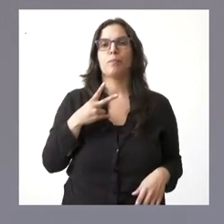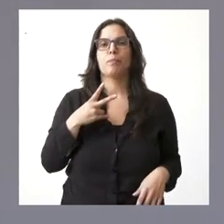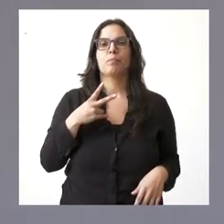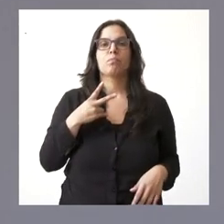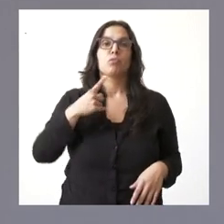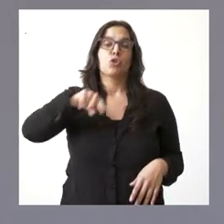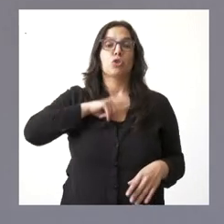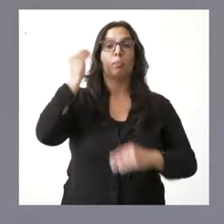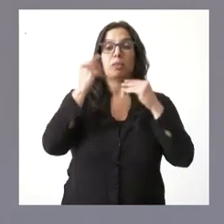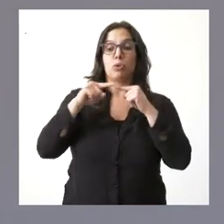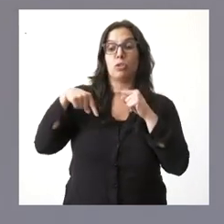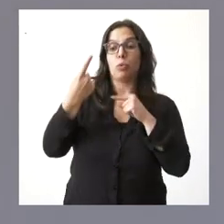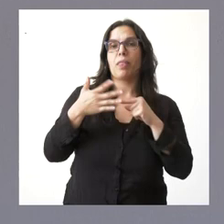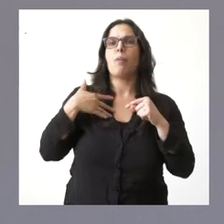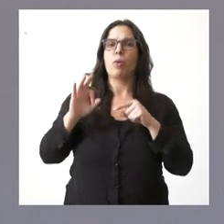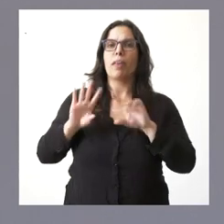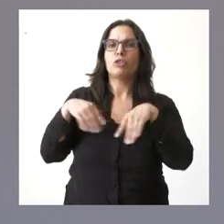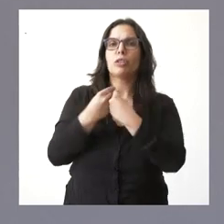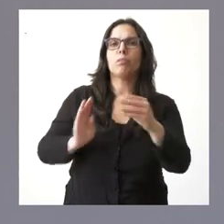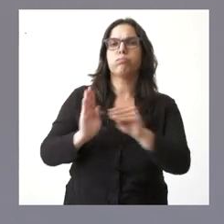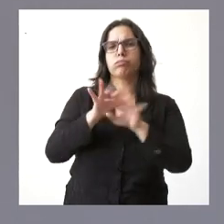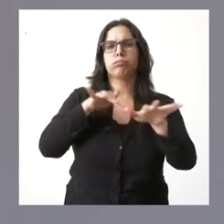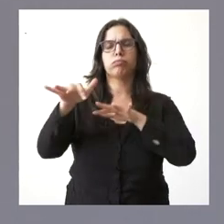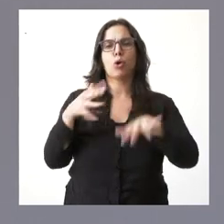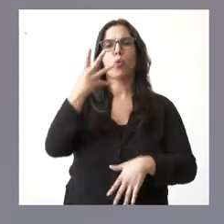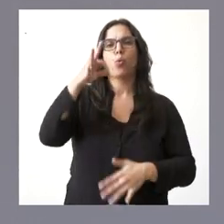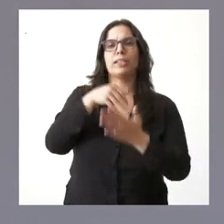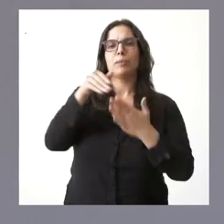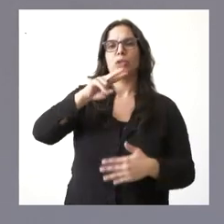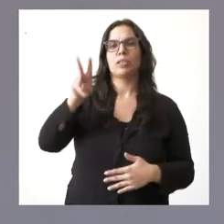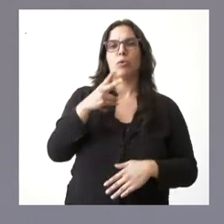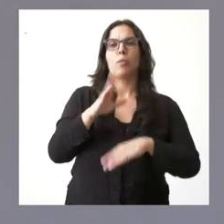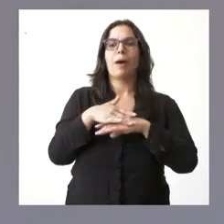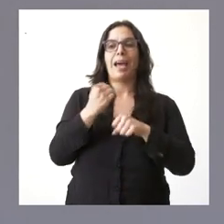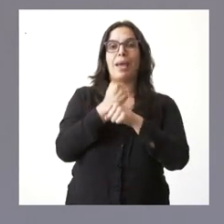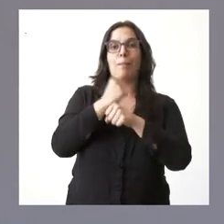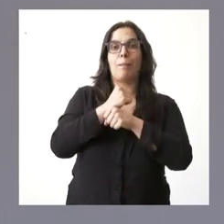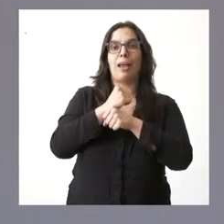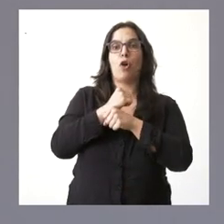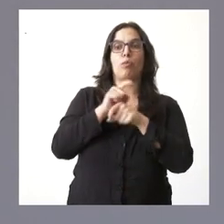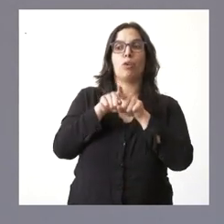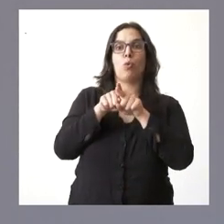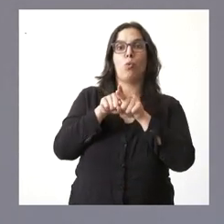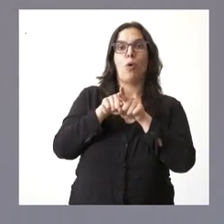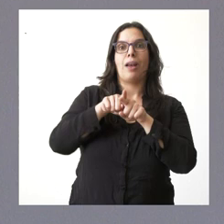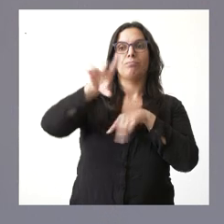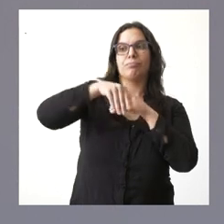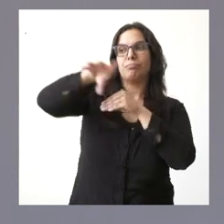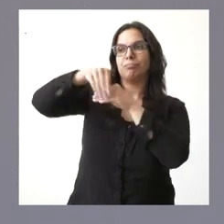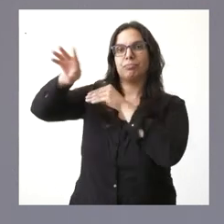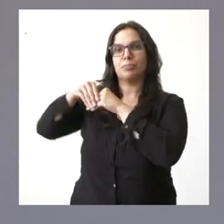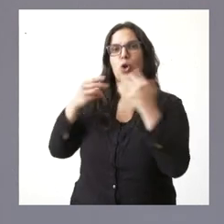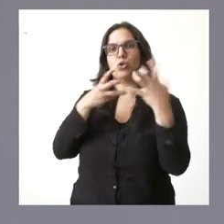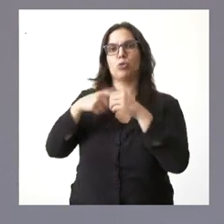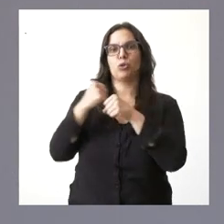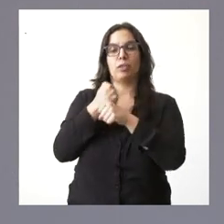estimamos podrá movilizar 40 millones de euros para una creación de empleo asociado de 800 puestos de trabajo. En definitiva, 17